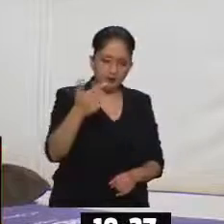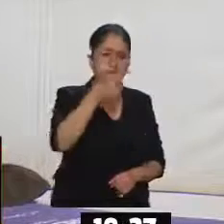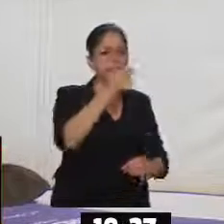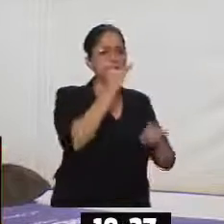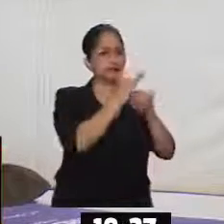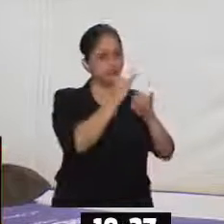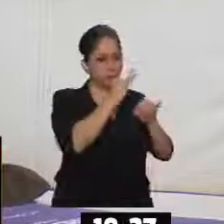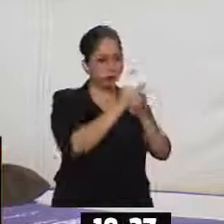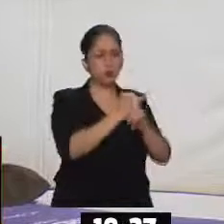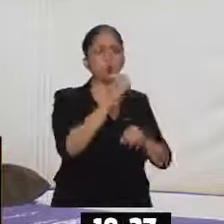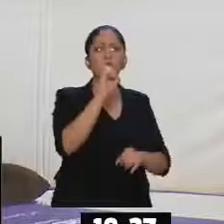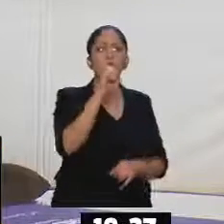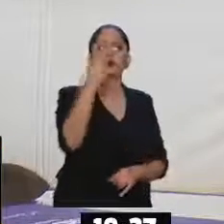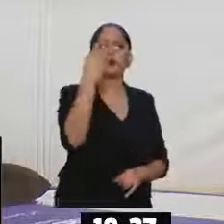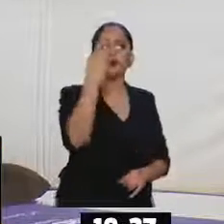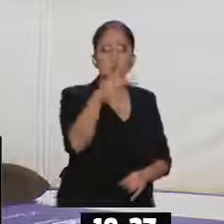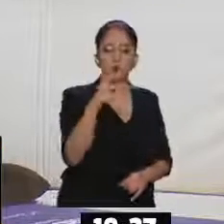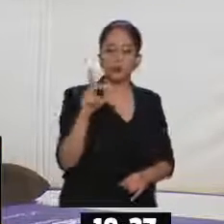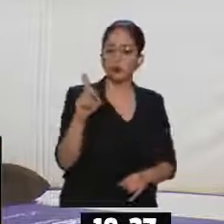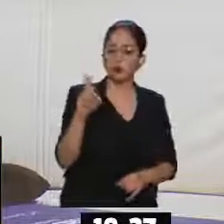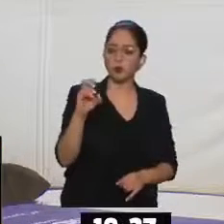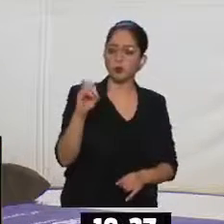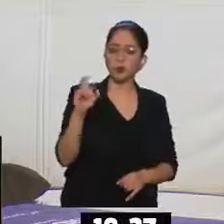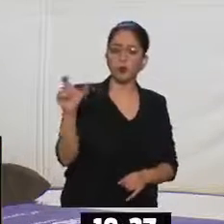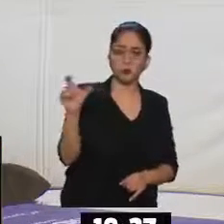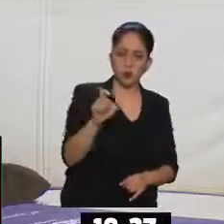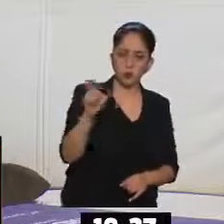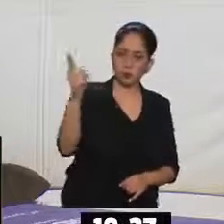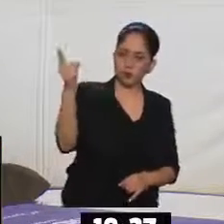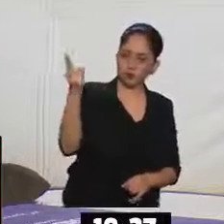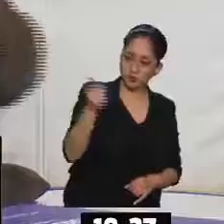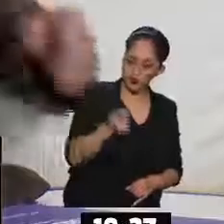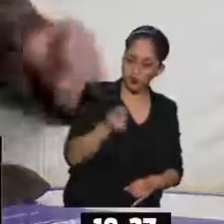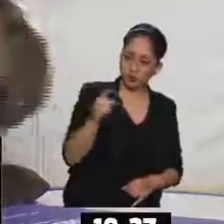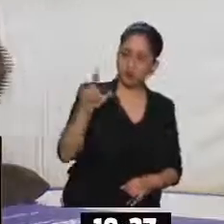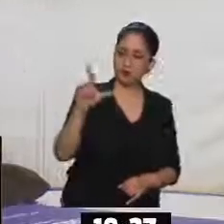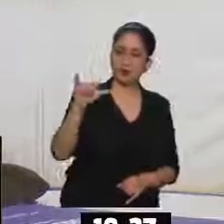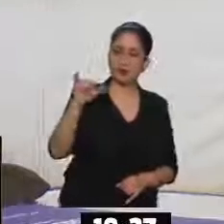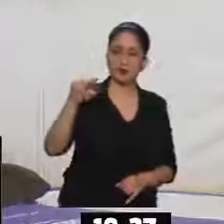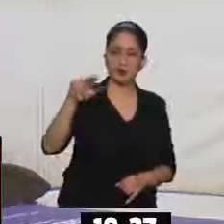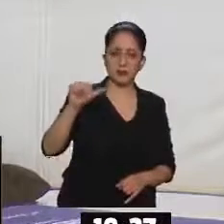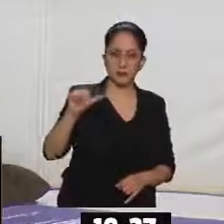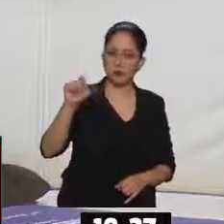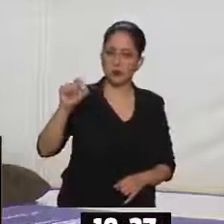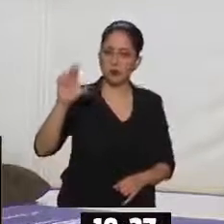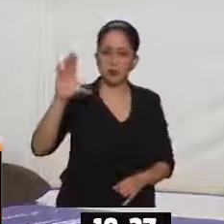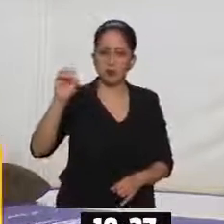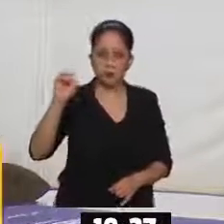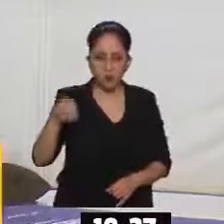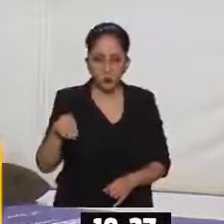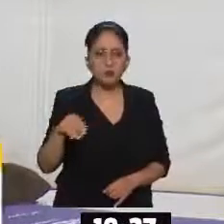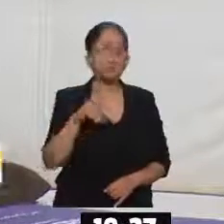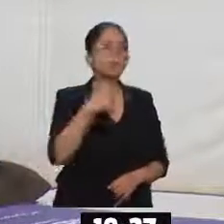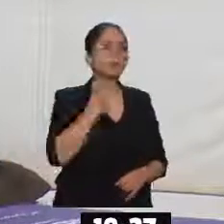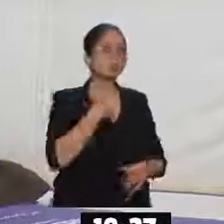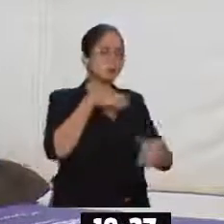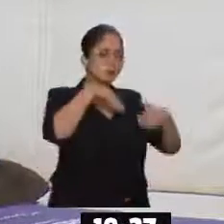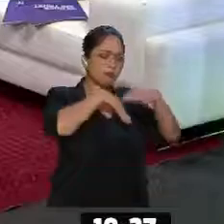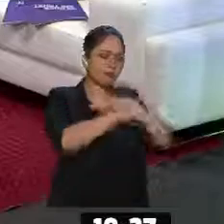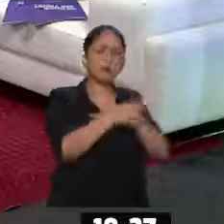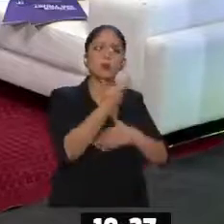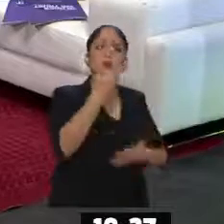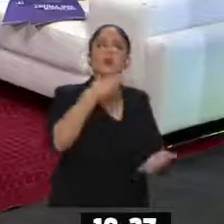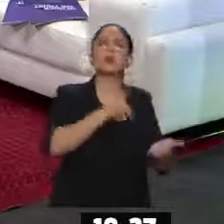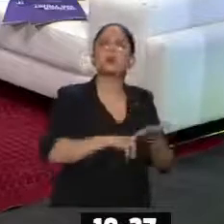en Línea. O puedes entrar directamente como docs-enlinea.com. ¿Y cuánto me cuesta entrar a ver un...? Nada. ¡Ah!